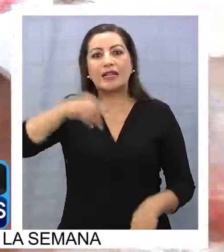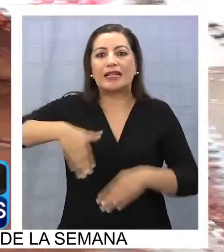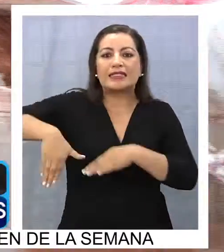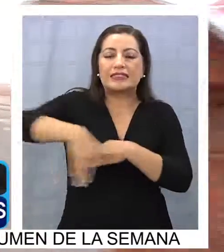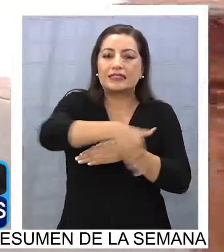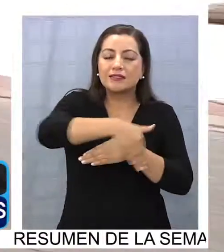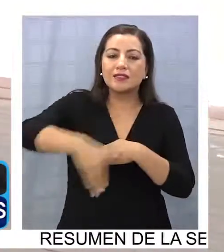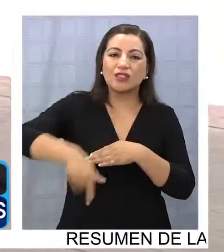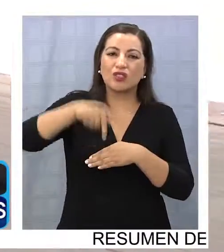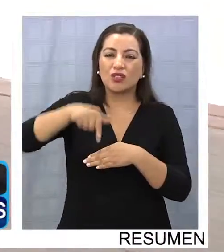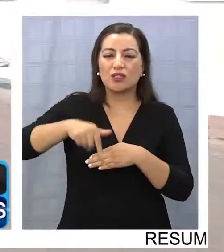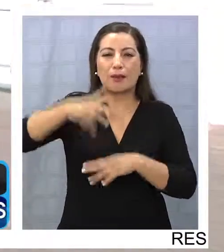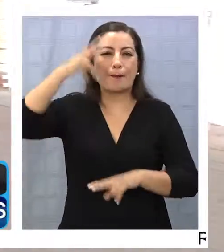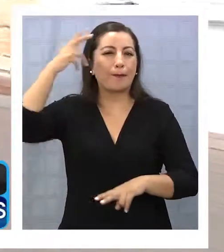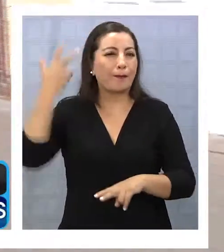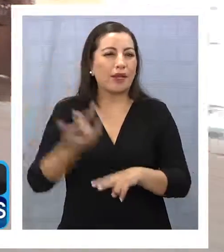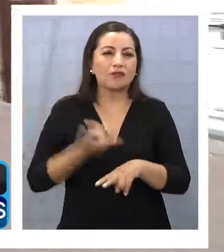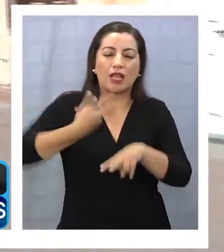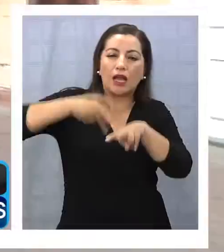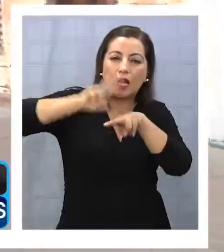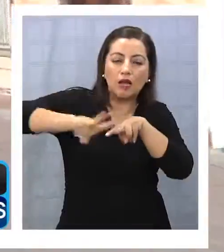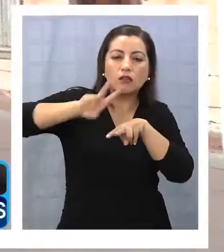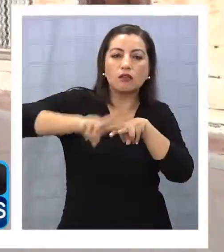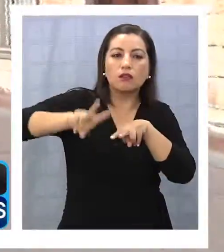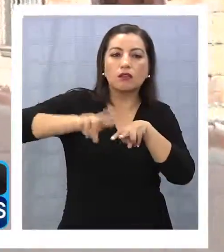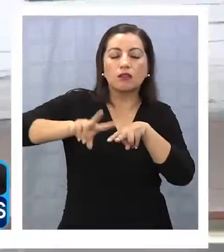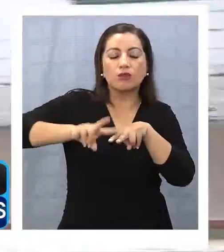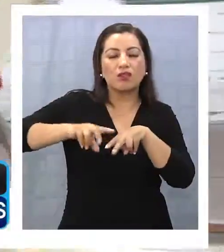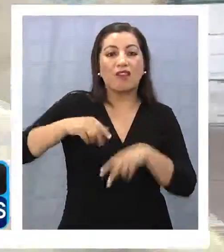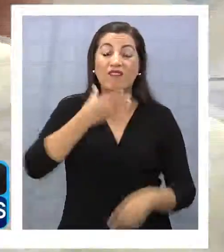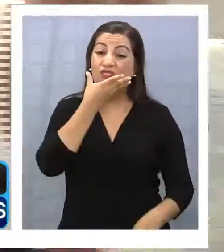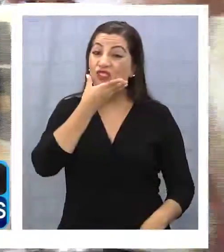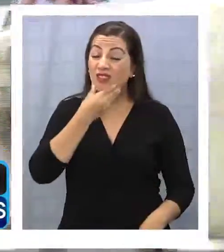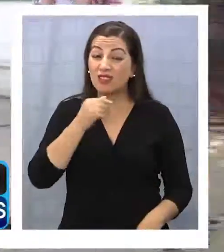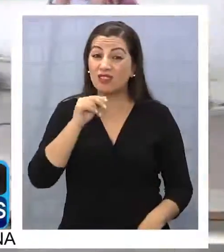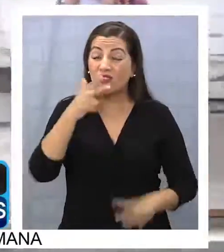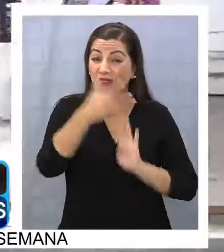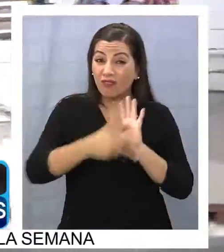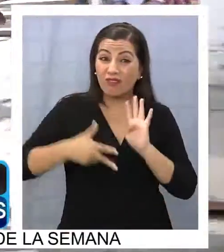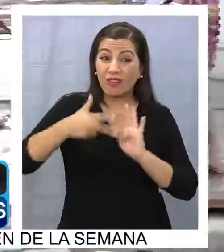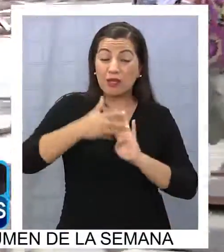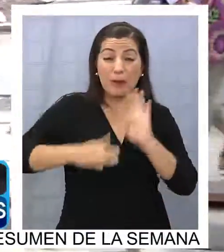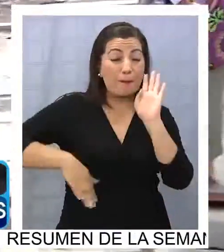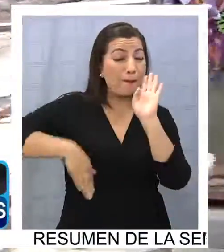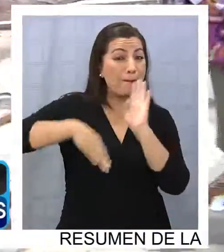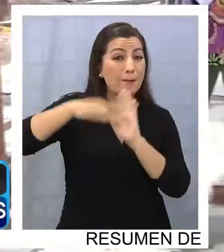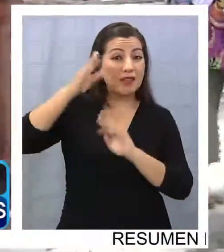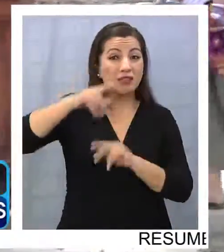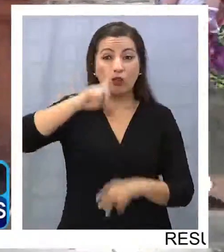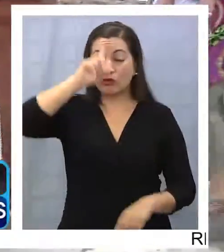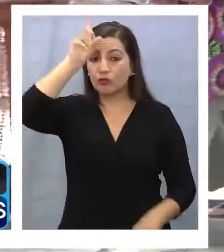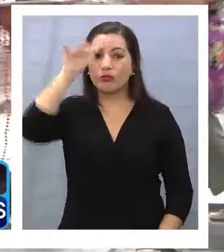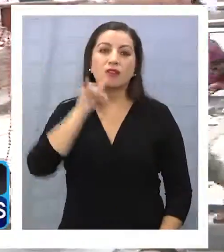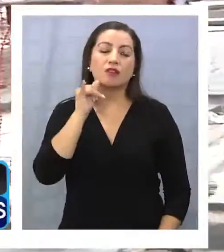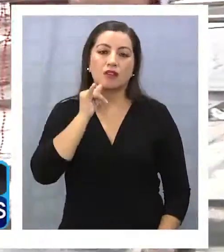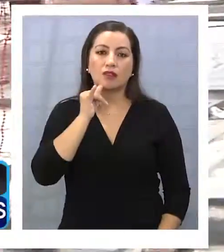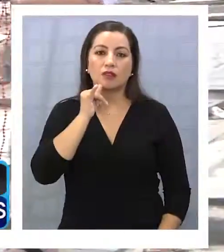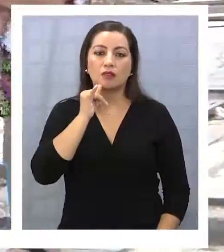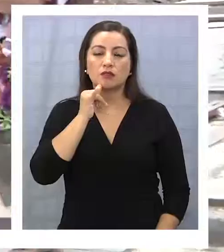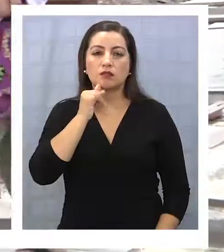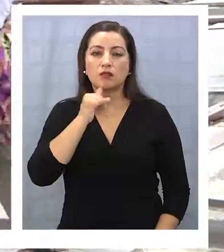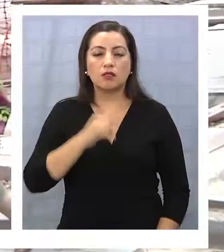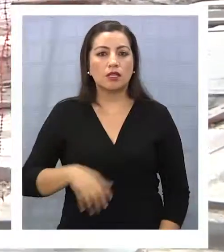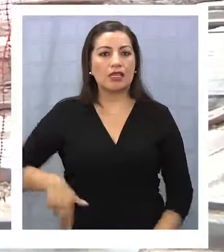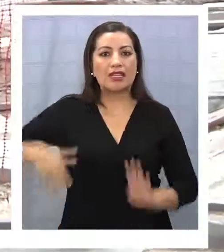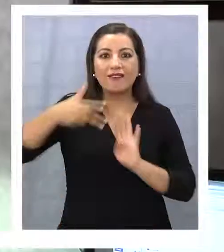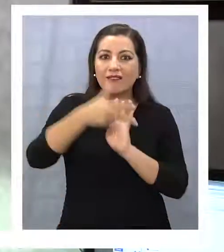típica de la ciudad se encuentran en reparaciones, mostrando una cara no muy bonita de la calle más emblemática de Iquique. La calle Vaquedano,